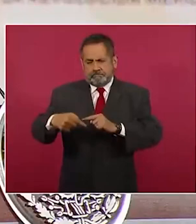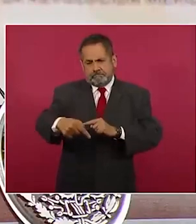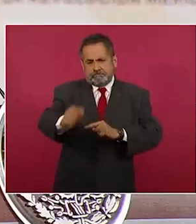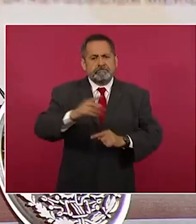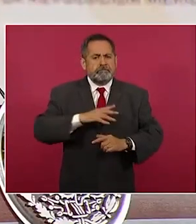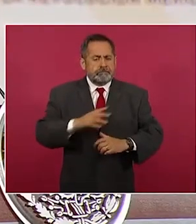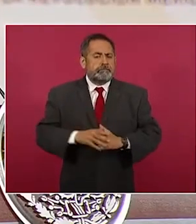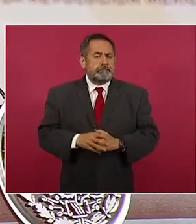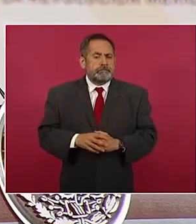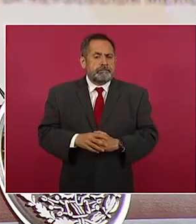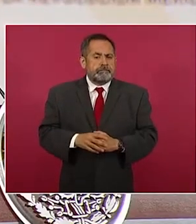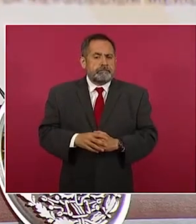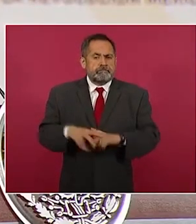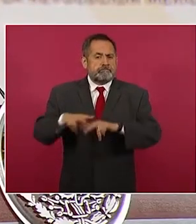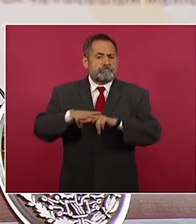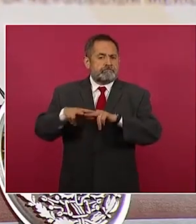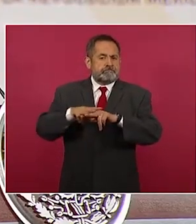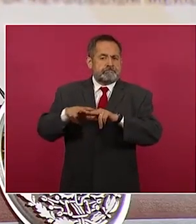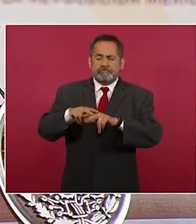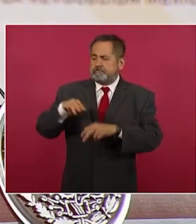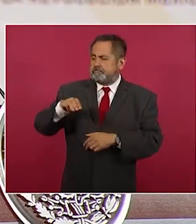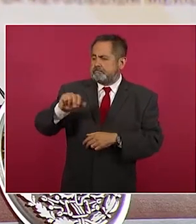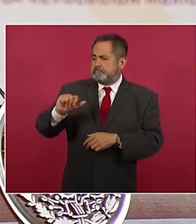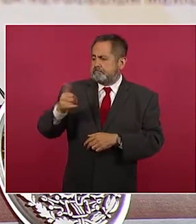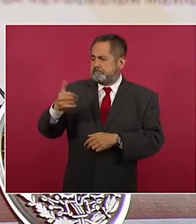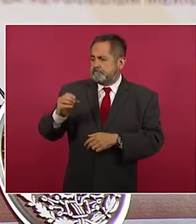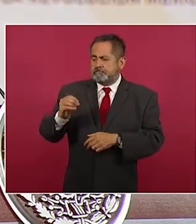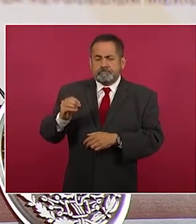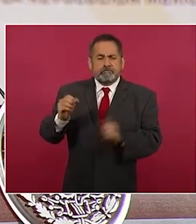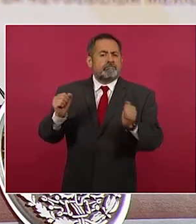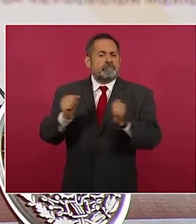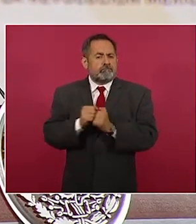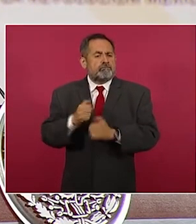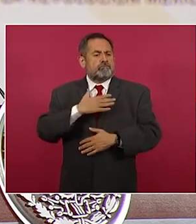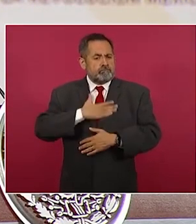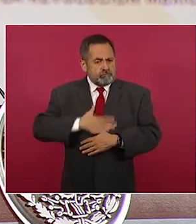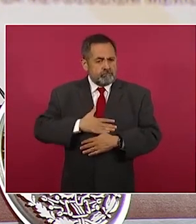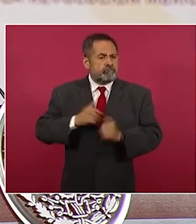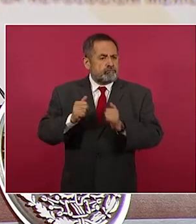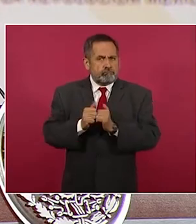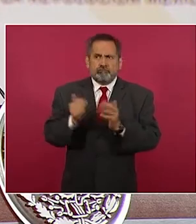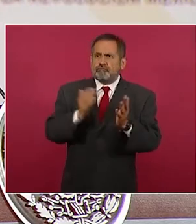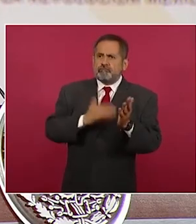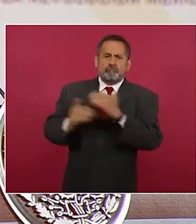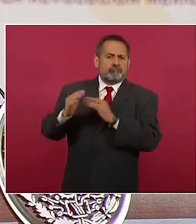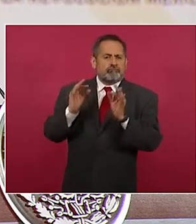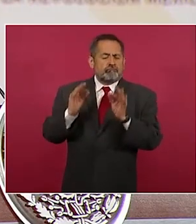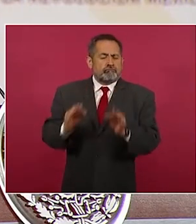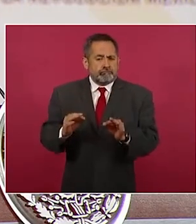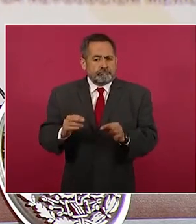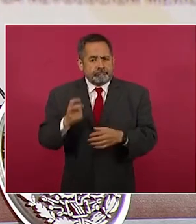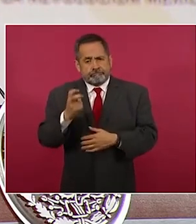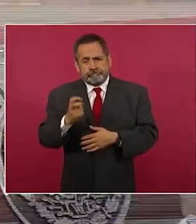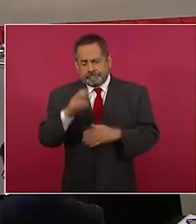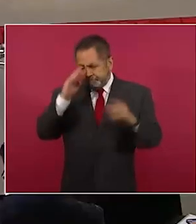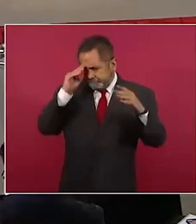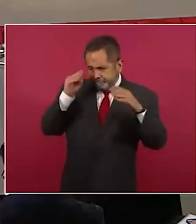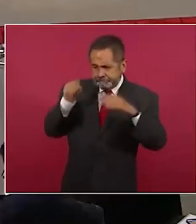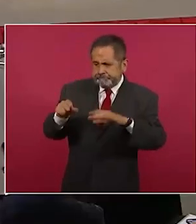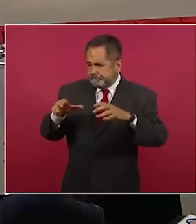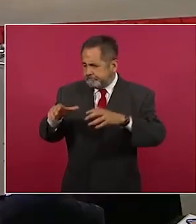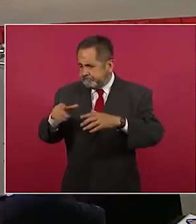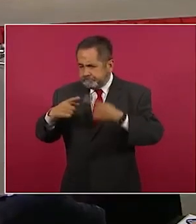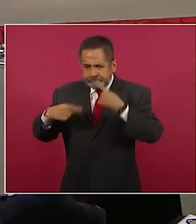El tren Maya es desarrollo con justicia, por ello se aplica un proyecto integral de desarrollo